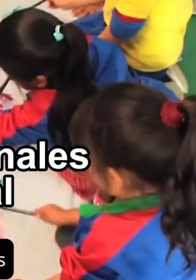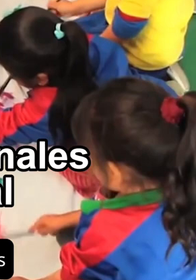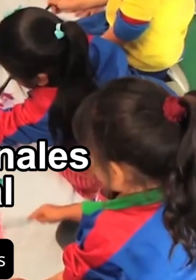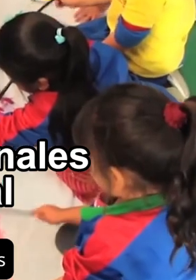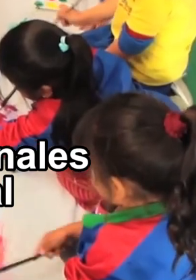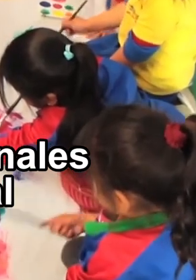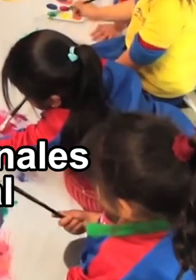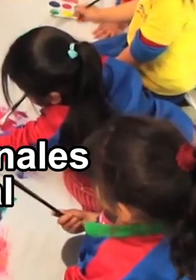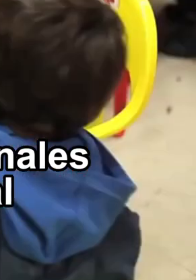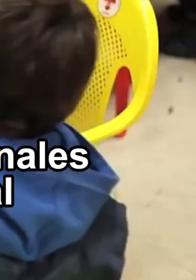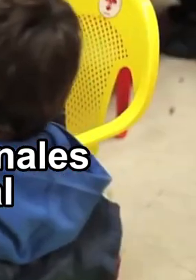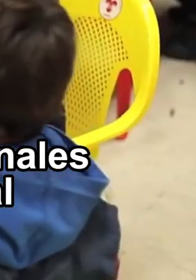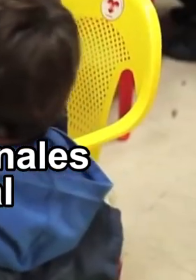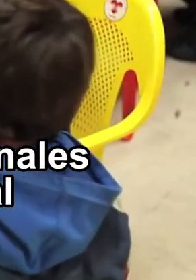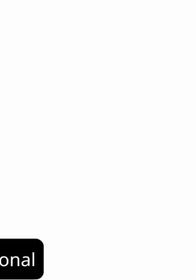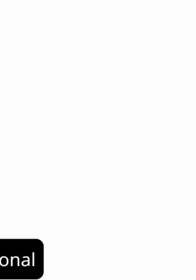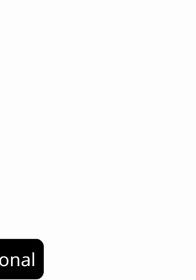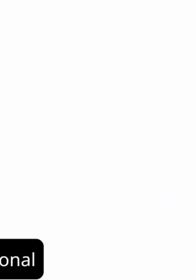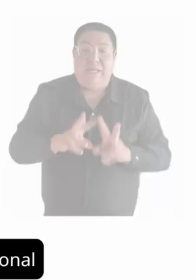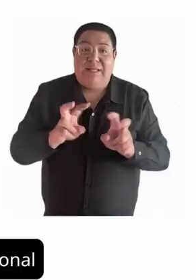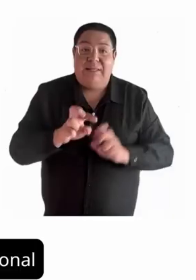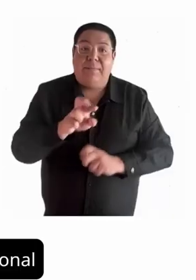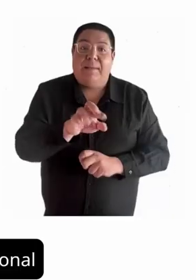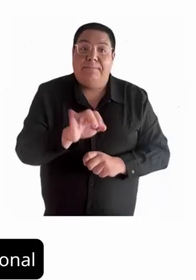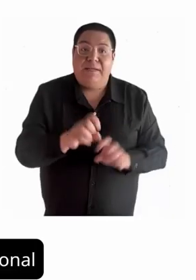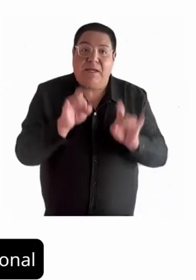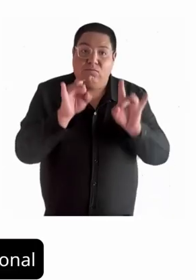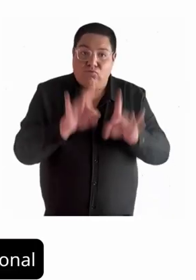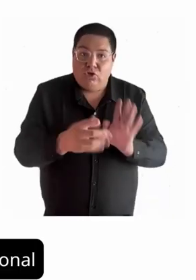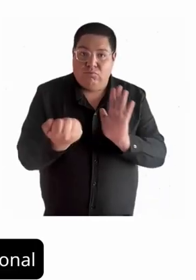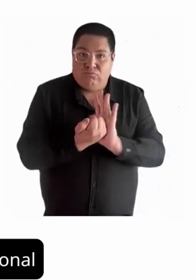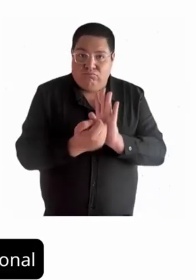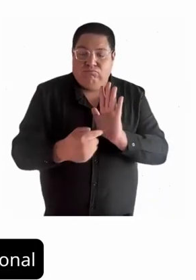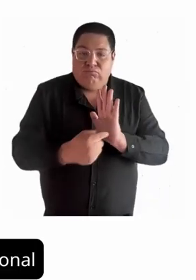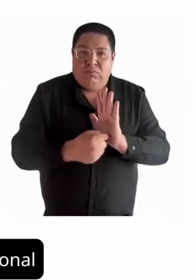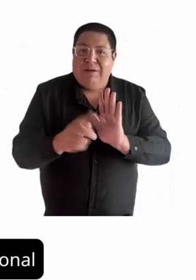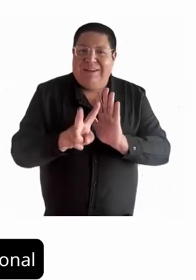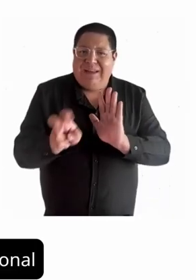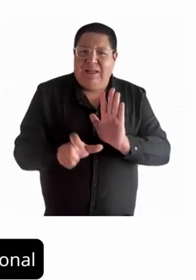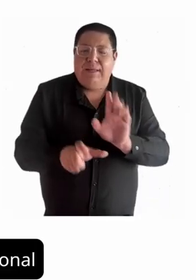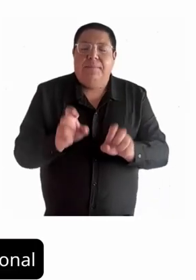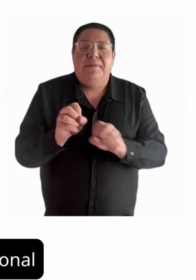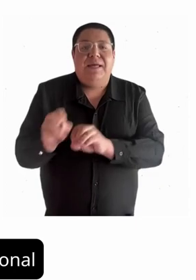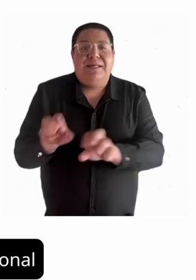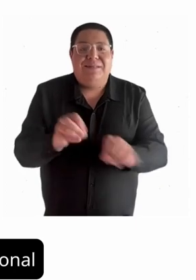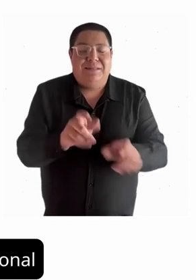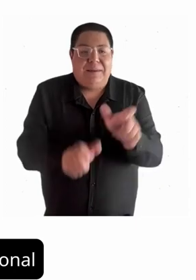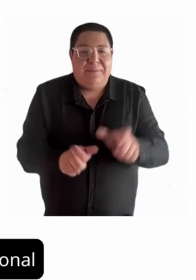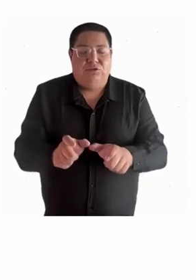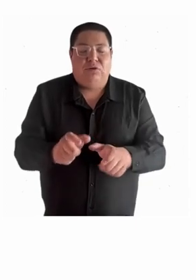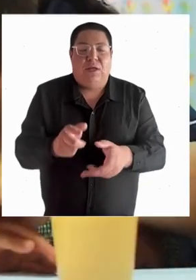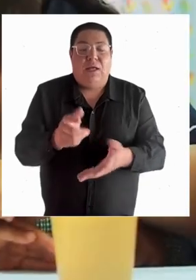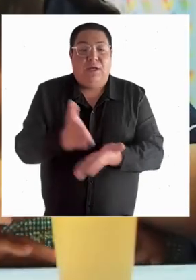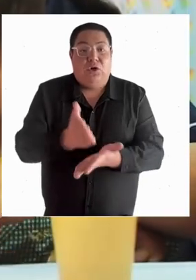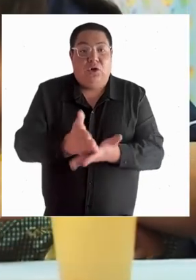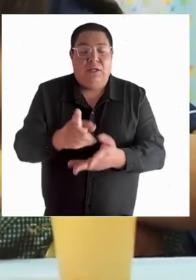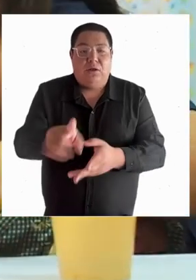establecimientos que ofrecen este programa, lo que representa un 37% de cobertura a nivel nacional.